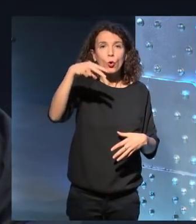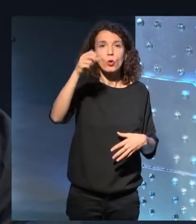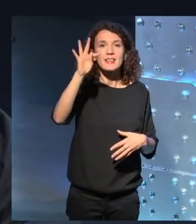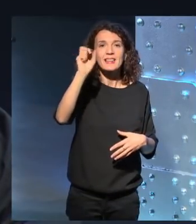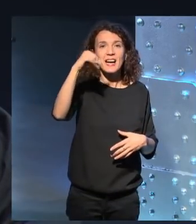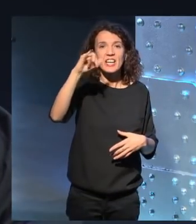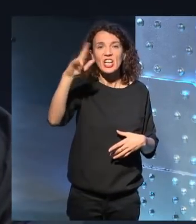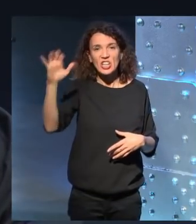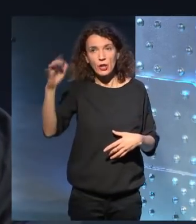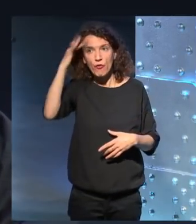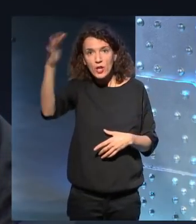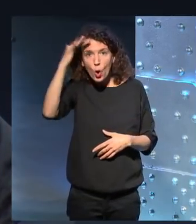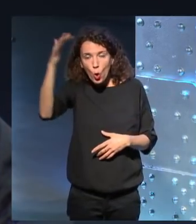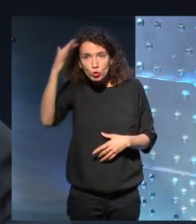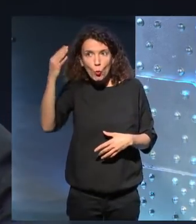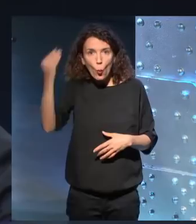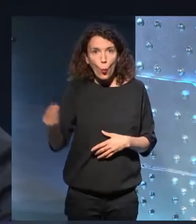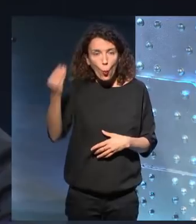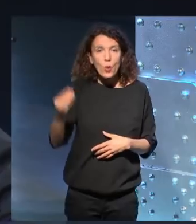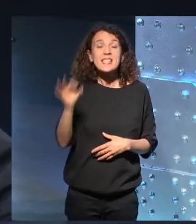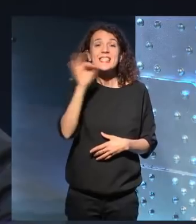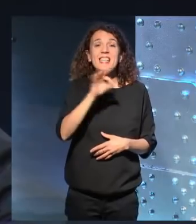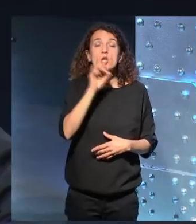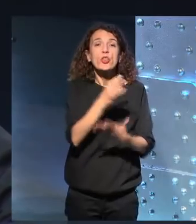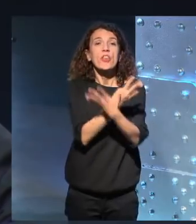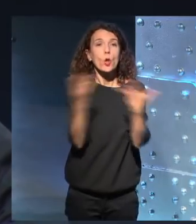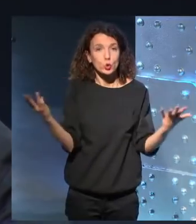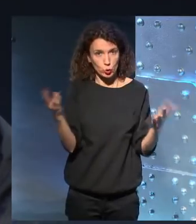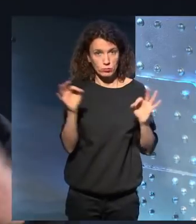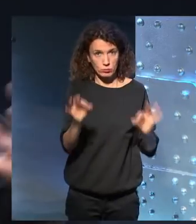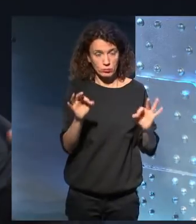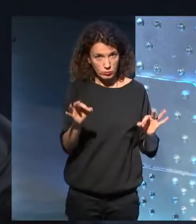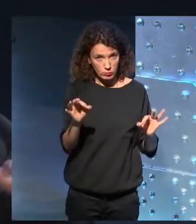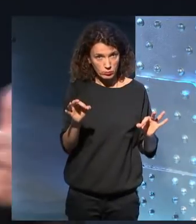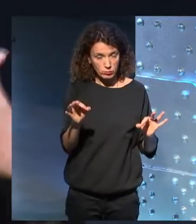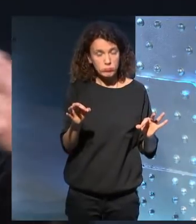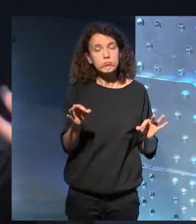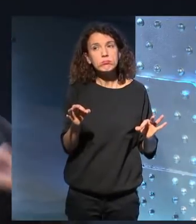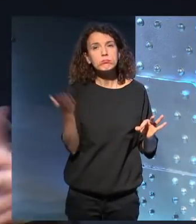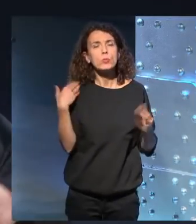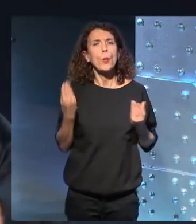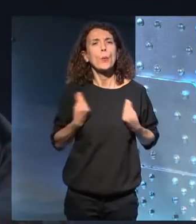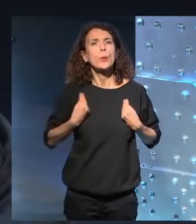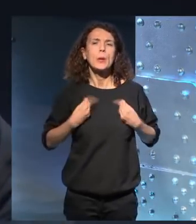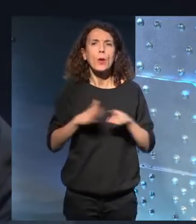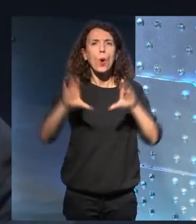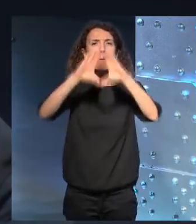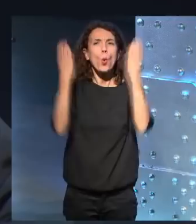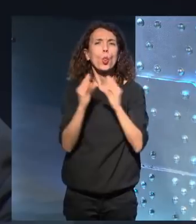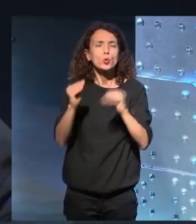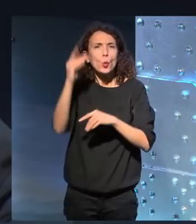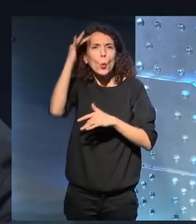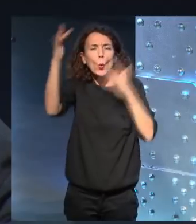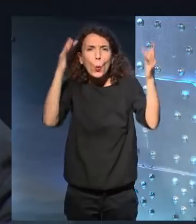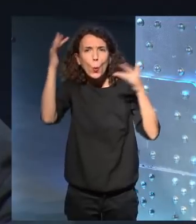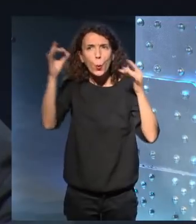filosofos iluministas del siglo XVIII que vivían en ese mundo de ideas.